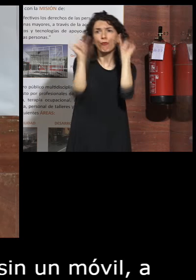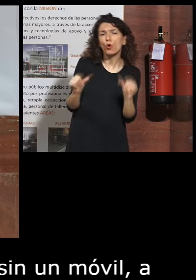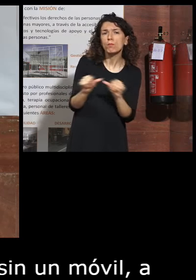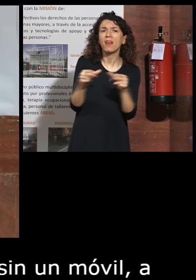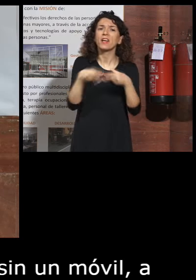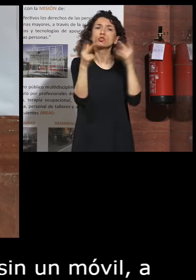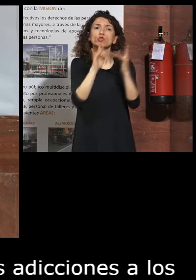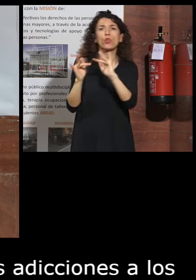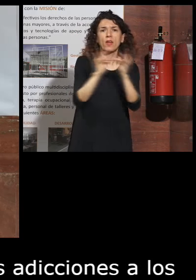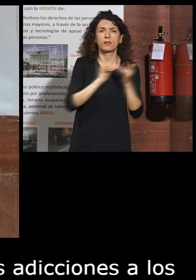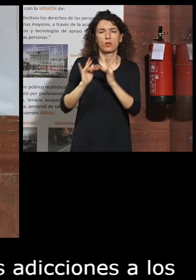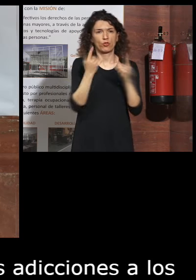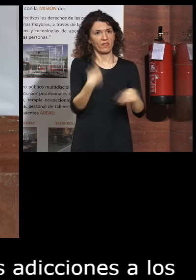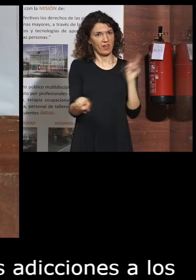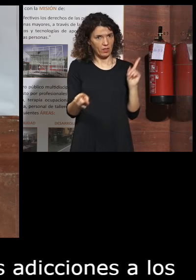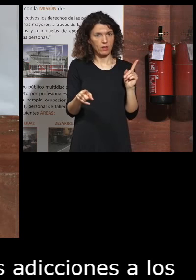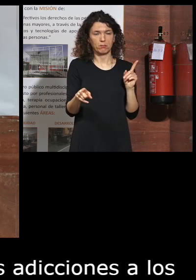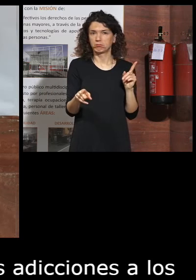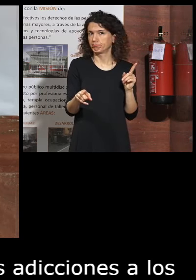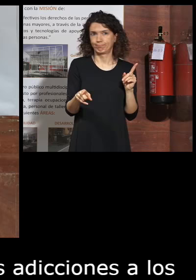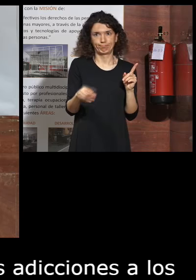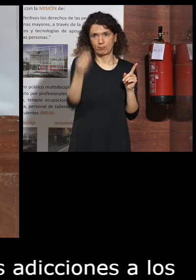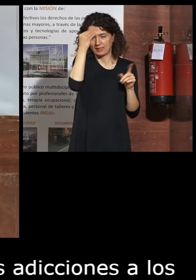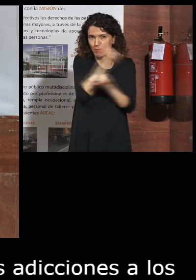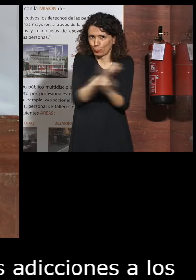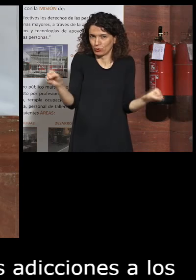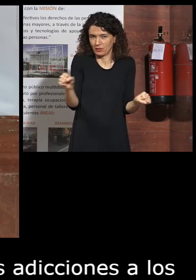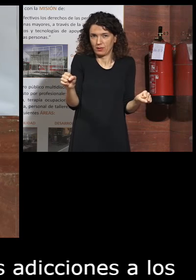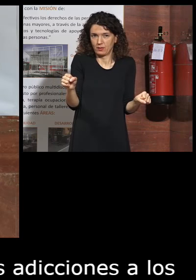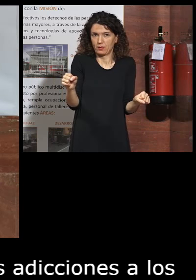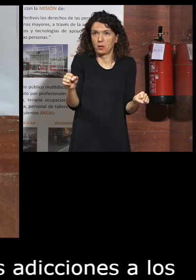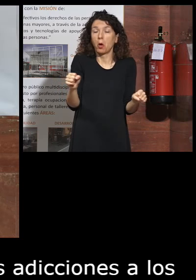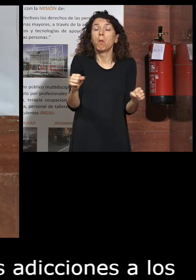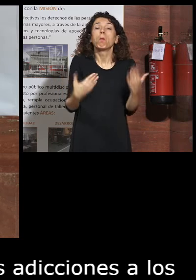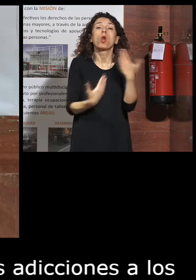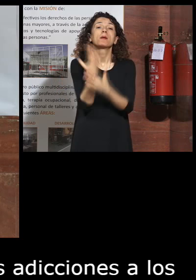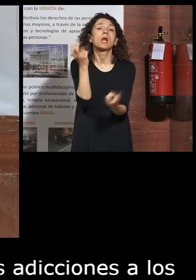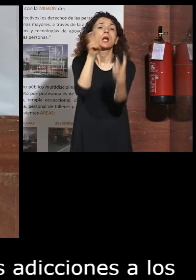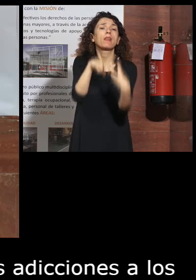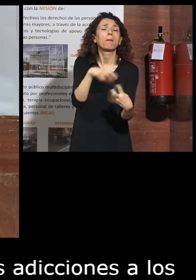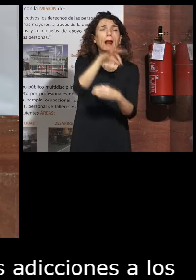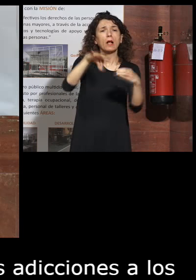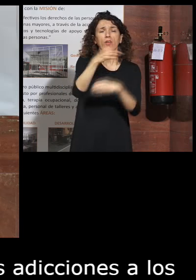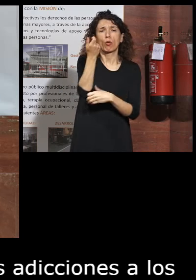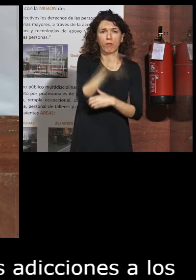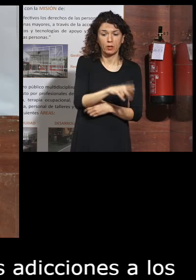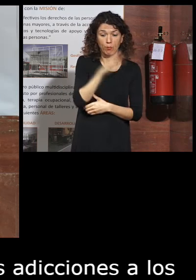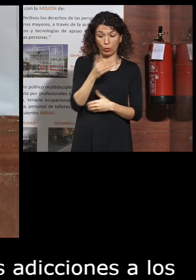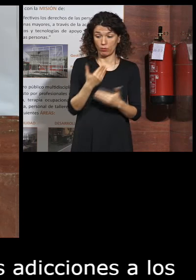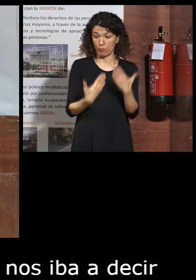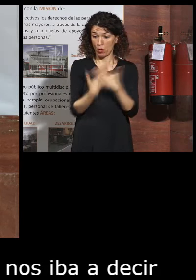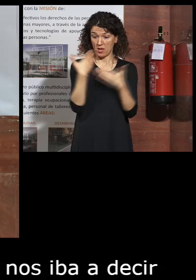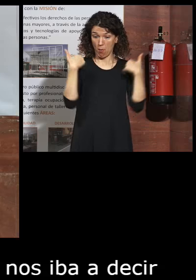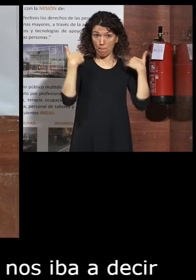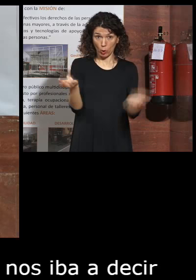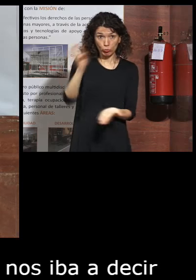socialización? No necesitamos quedar con nadie a primera hora de la mañana para tomar un café, porque a primera hora lo